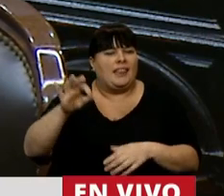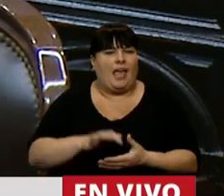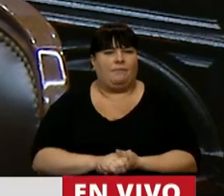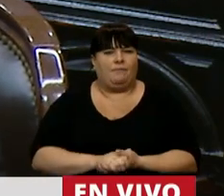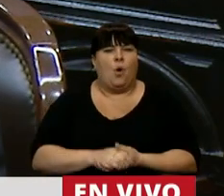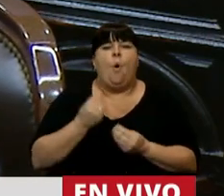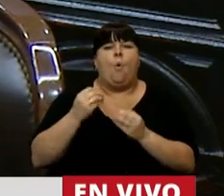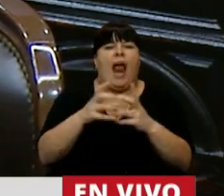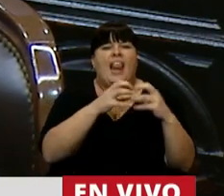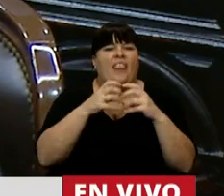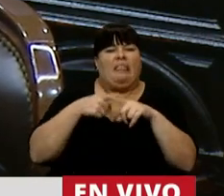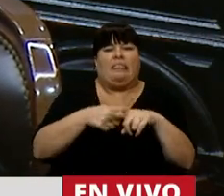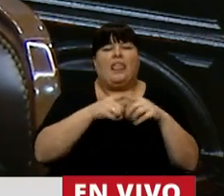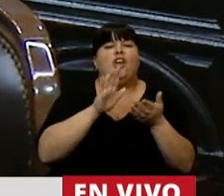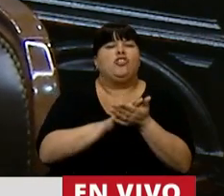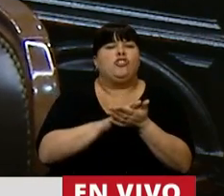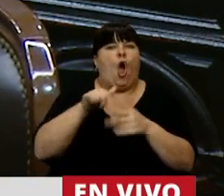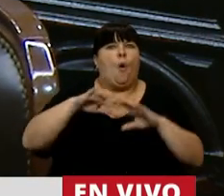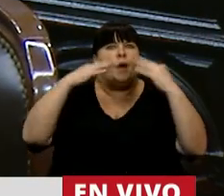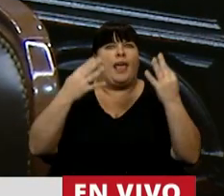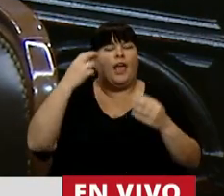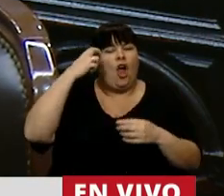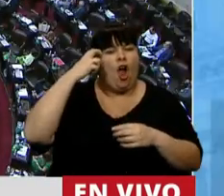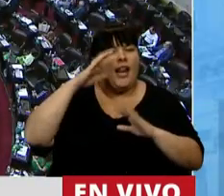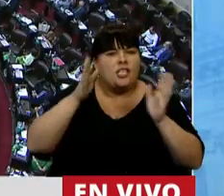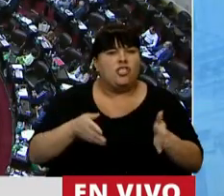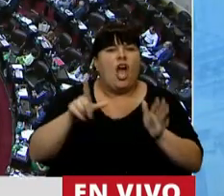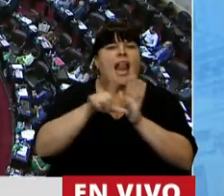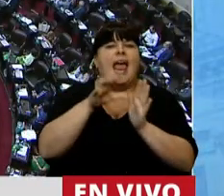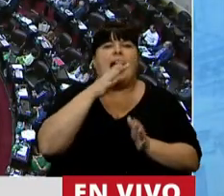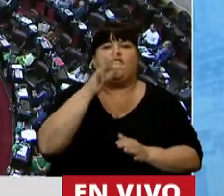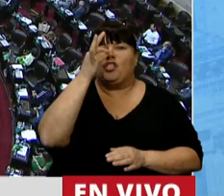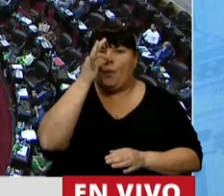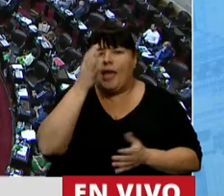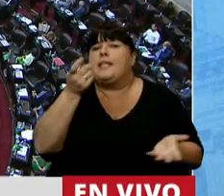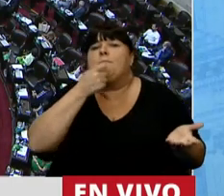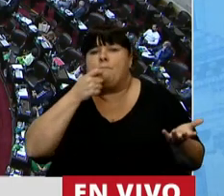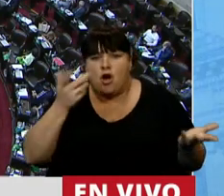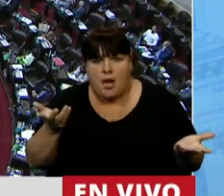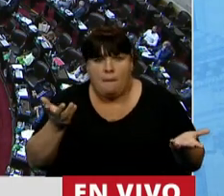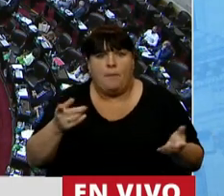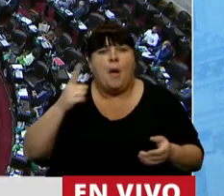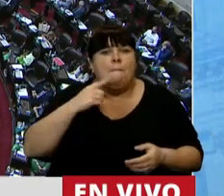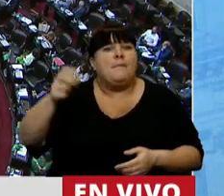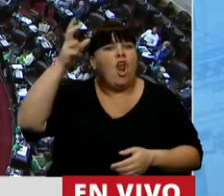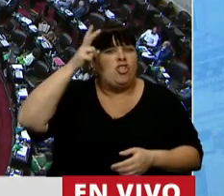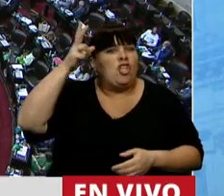¿Cuál fue la discusión que tuvo este Congreso de la ley 1420, por ejemplo, en